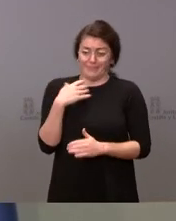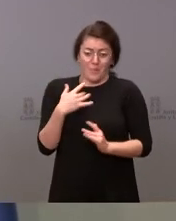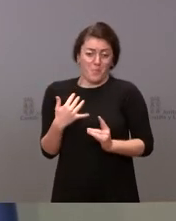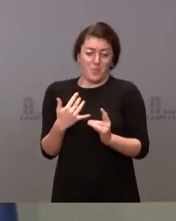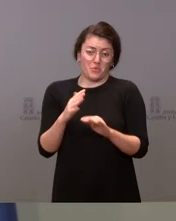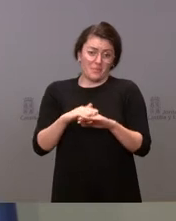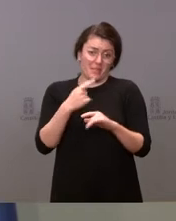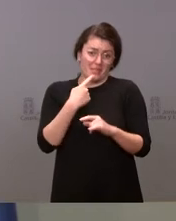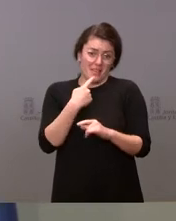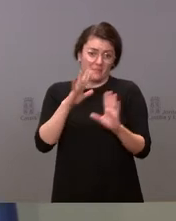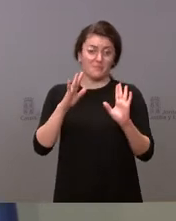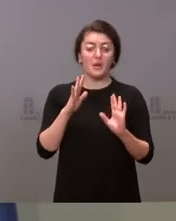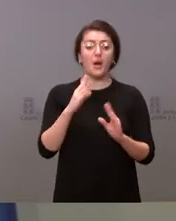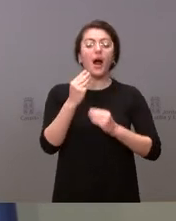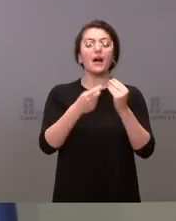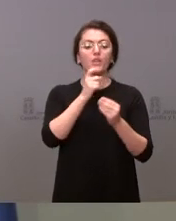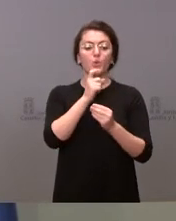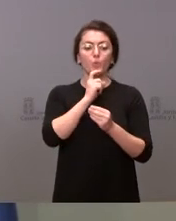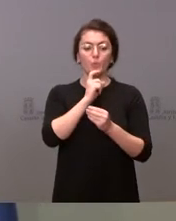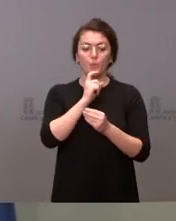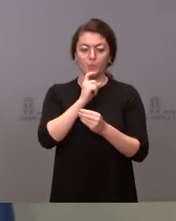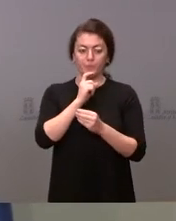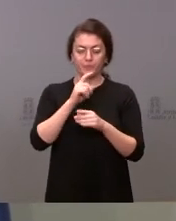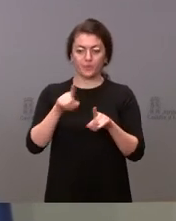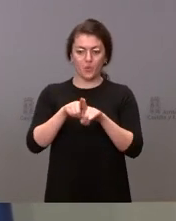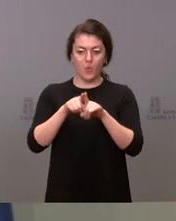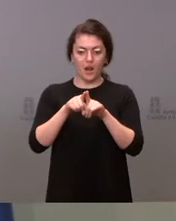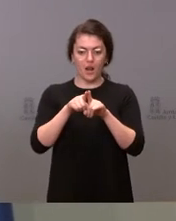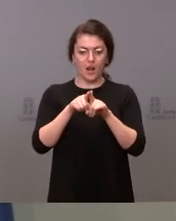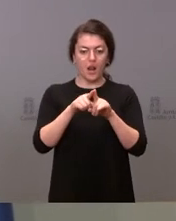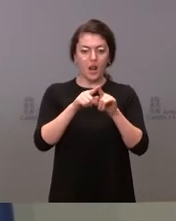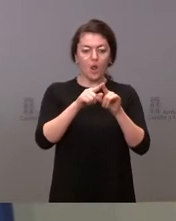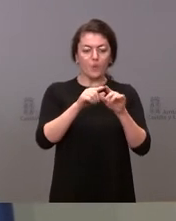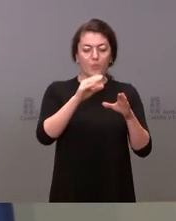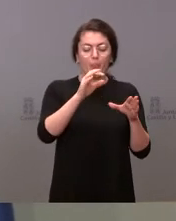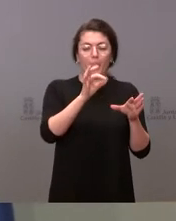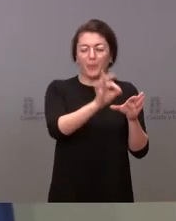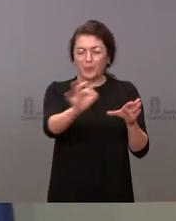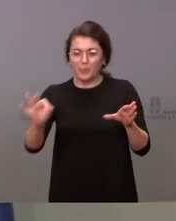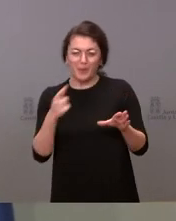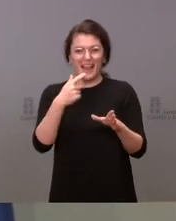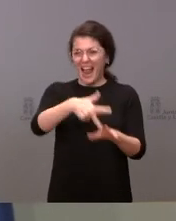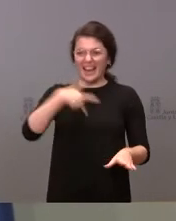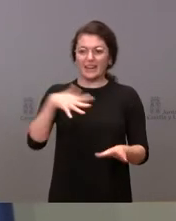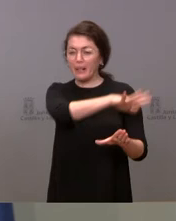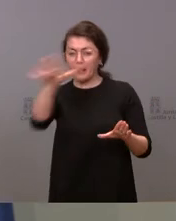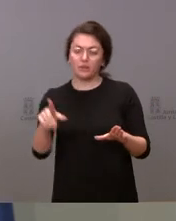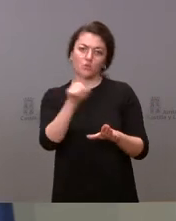esto tendría que hacerse de manera localizada, no de manera generalizada. Tendría que estar en relación con la